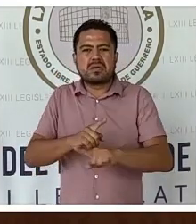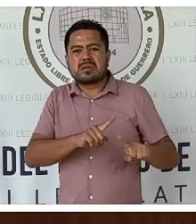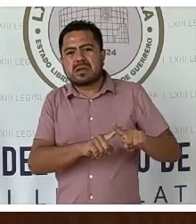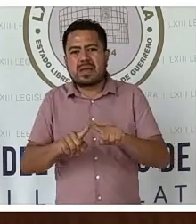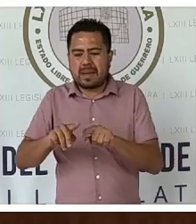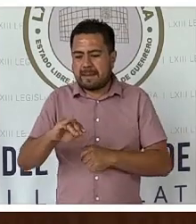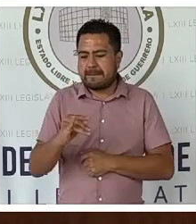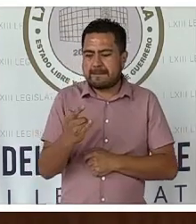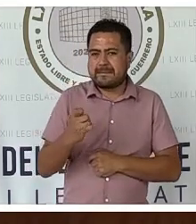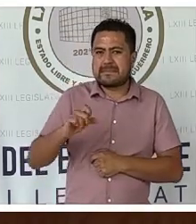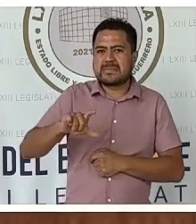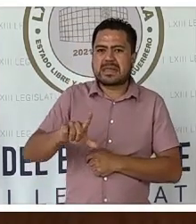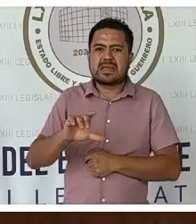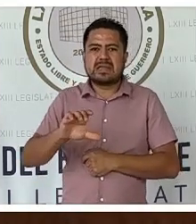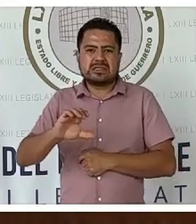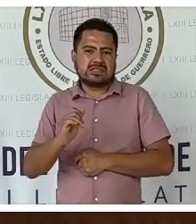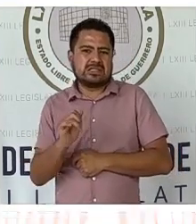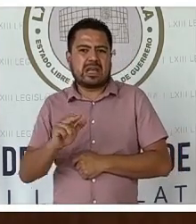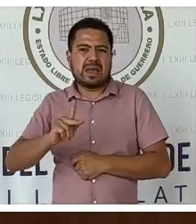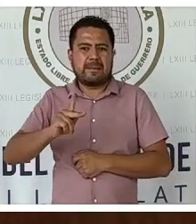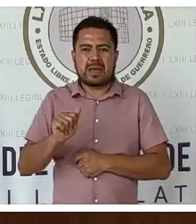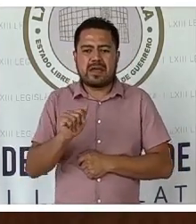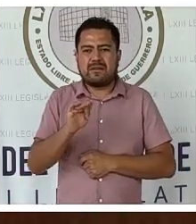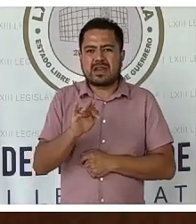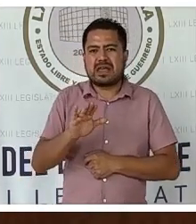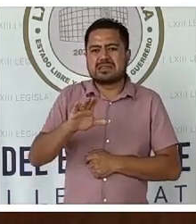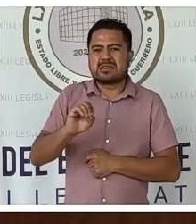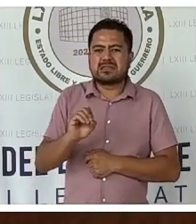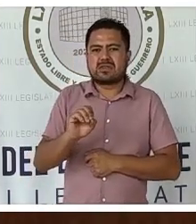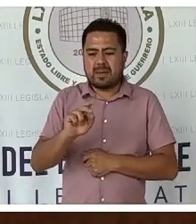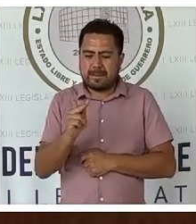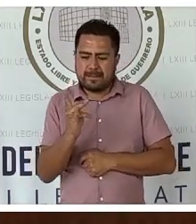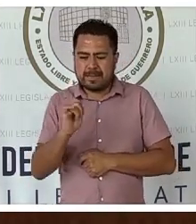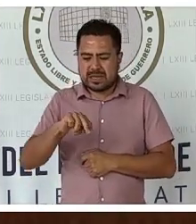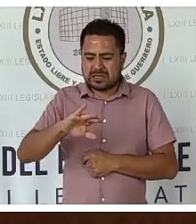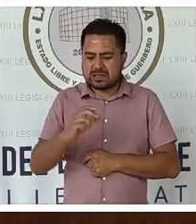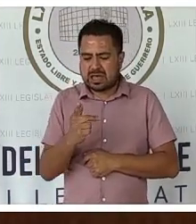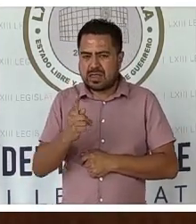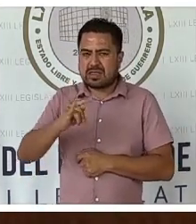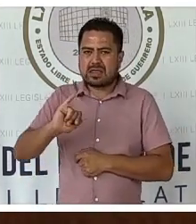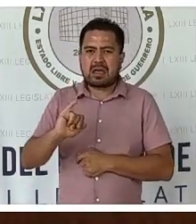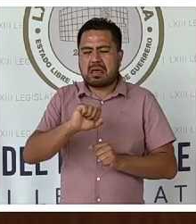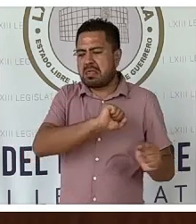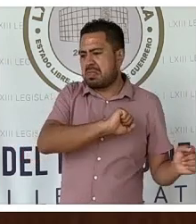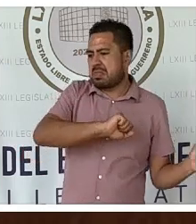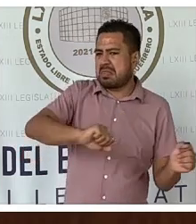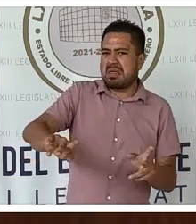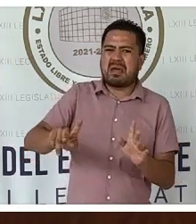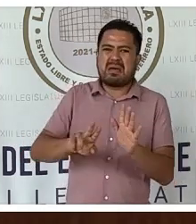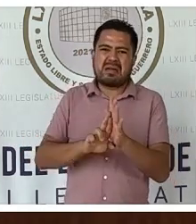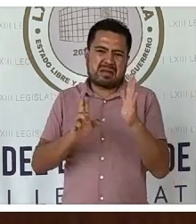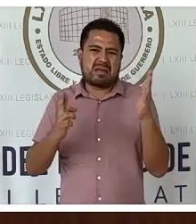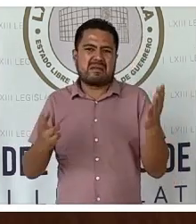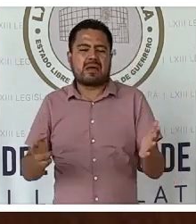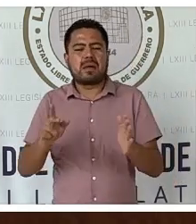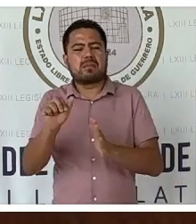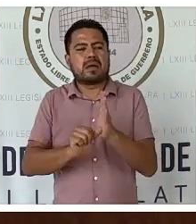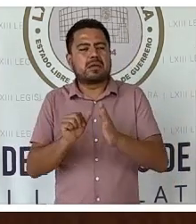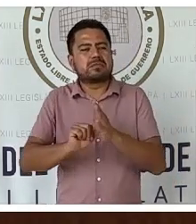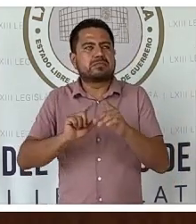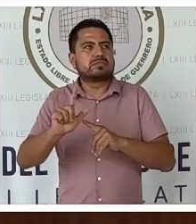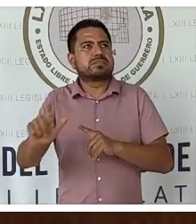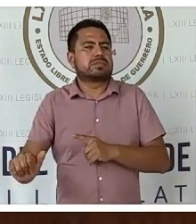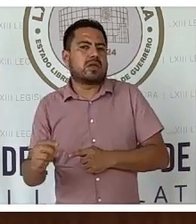Miguel Ángel Granado Chapa y Francisco Ortiz Pinchetti, abandonaron Excelsior. Meses después, en